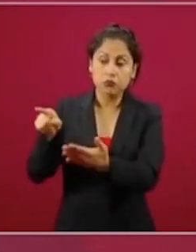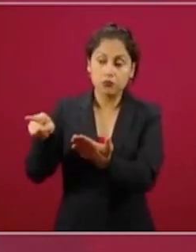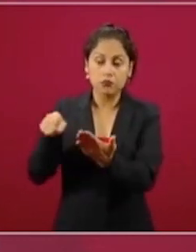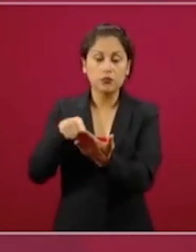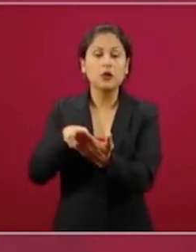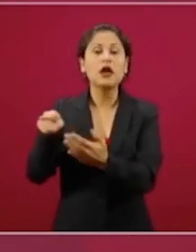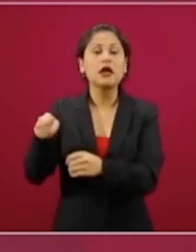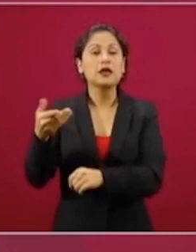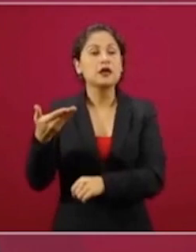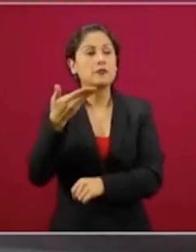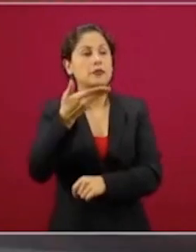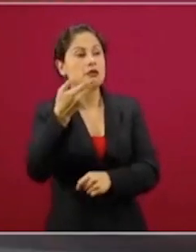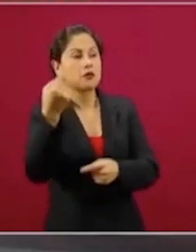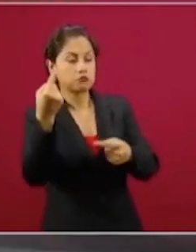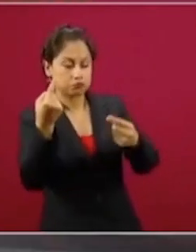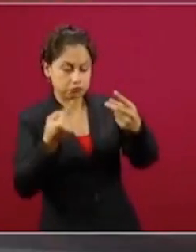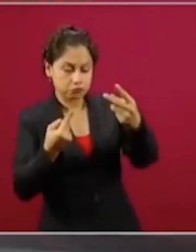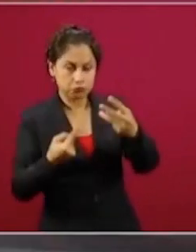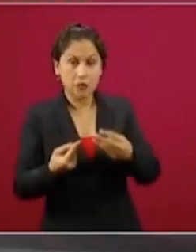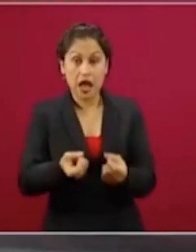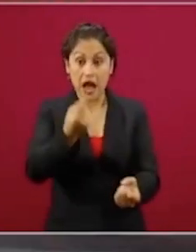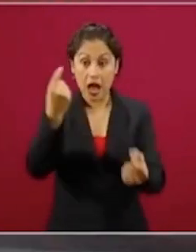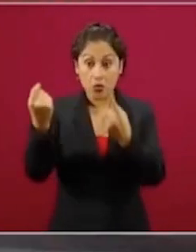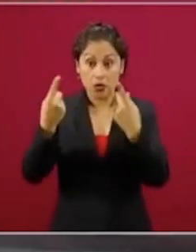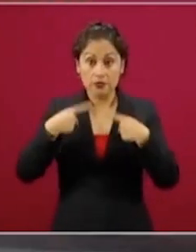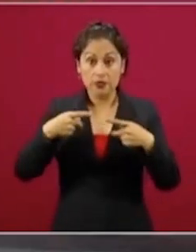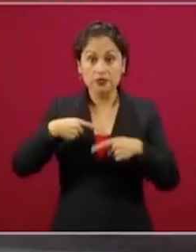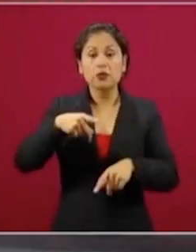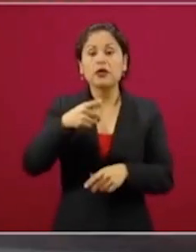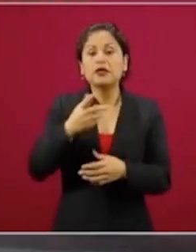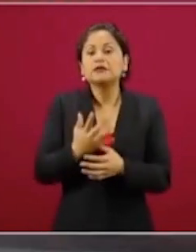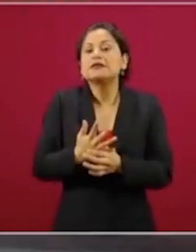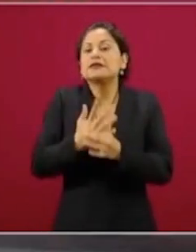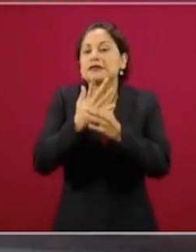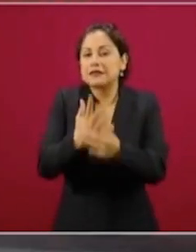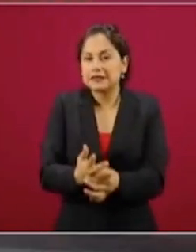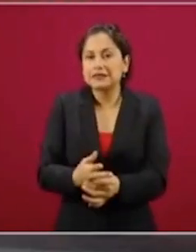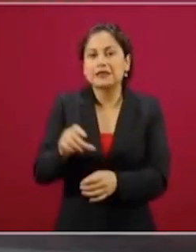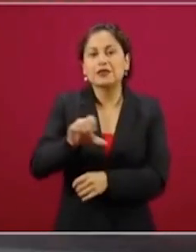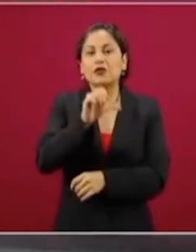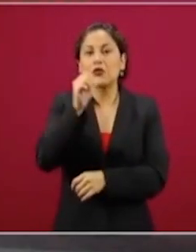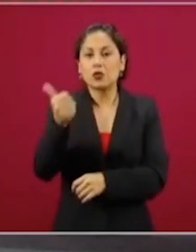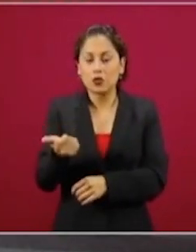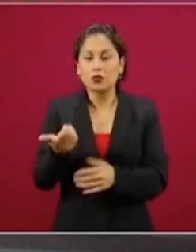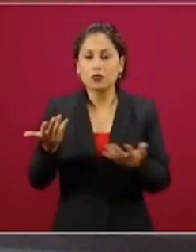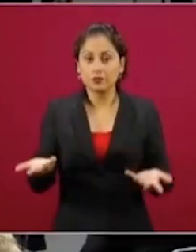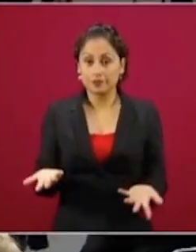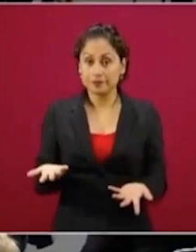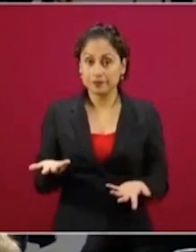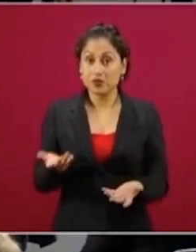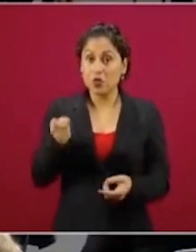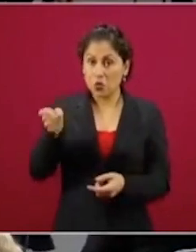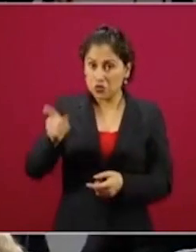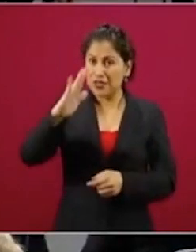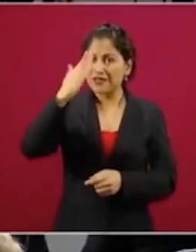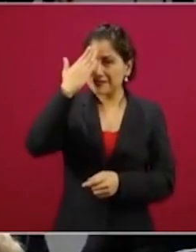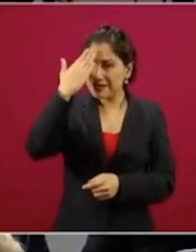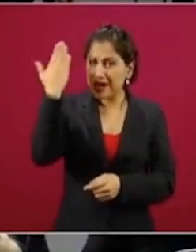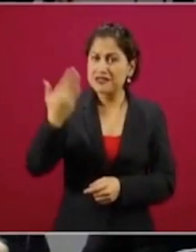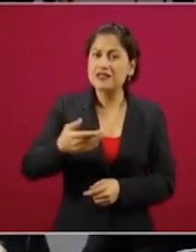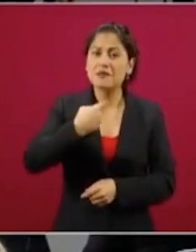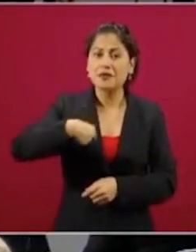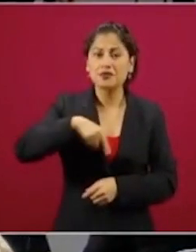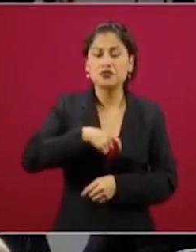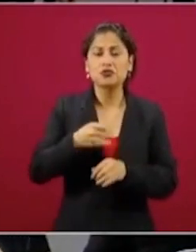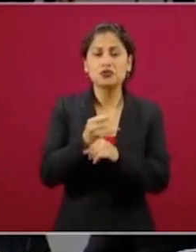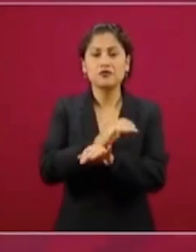Hace unos días alguien decía que había otro oferente, porque toda esta información la tienen ustedes porque nosotros la hemos transparentado, está